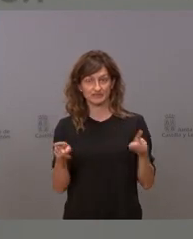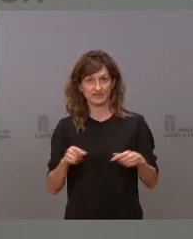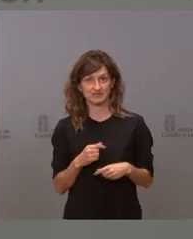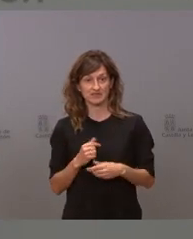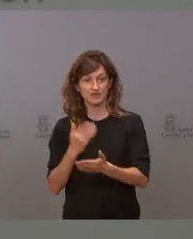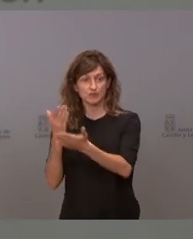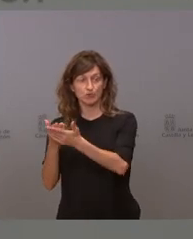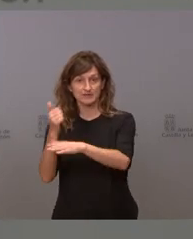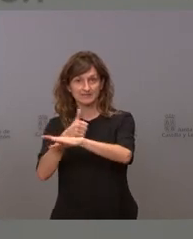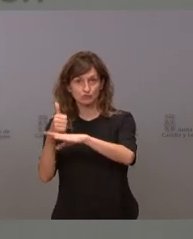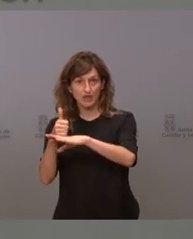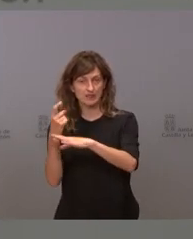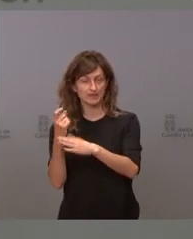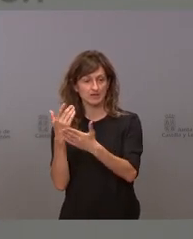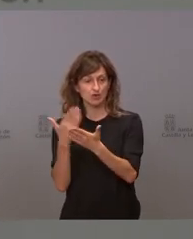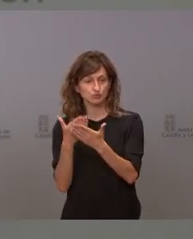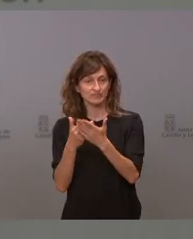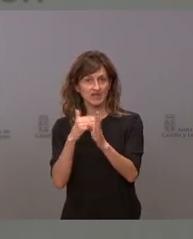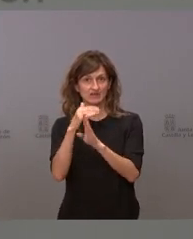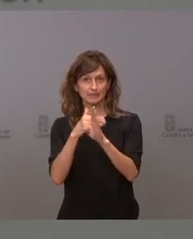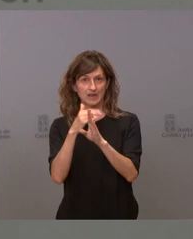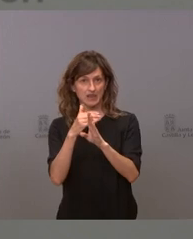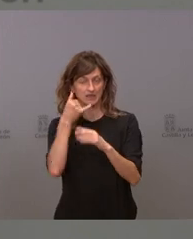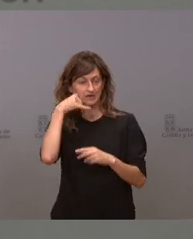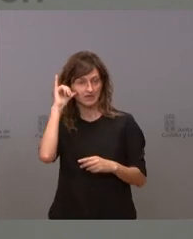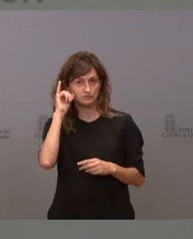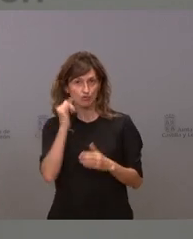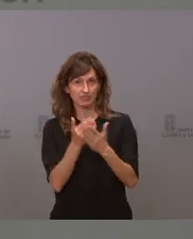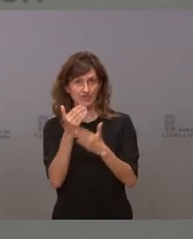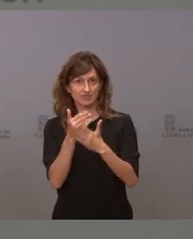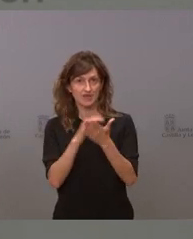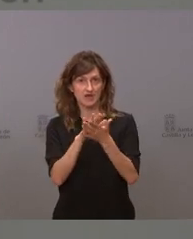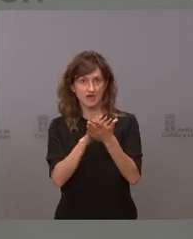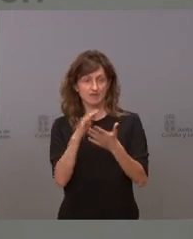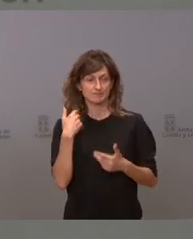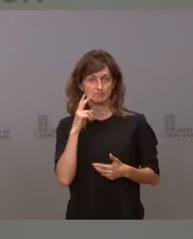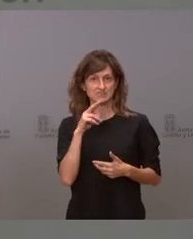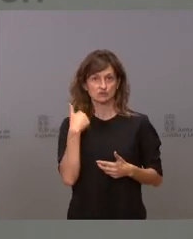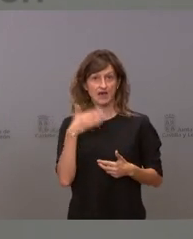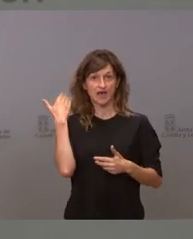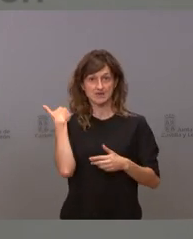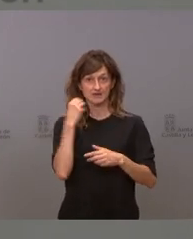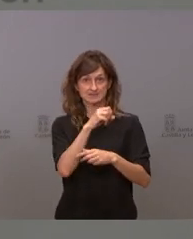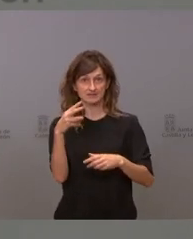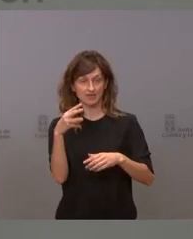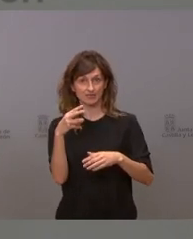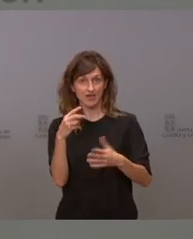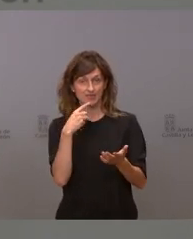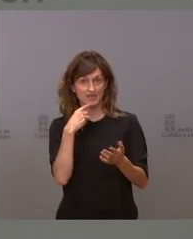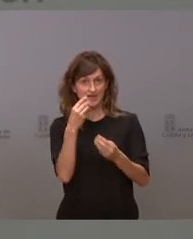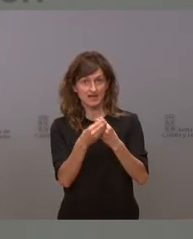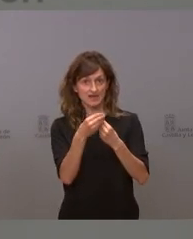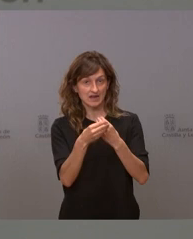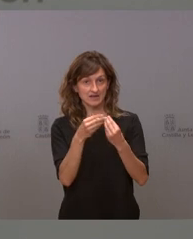tribunal tengo que justificar el nivel de riesgo lo hemos visto todos estos días de hecho ayer lo dice la sentencia del TSJ en Canarias